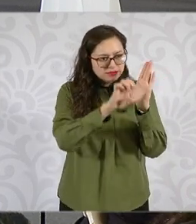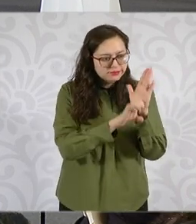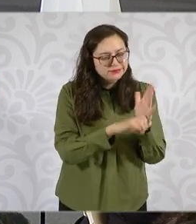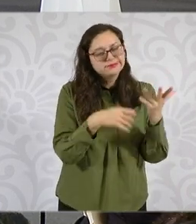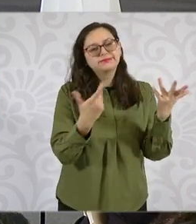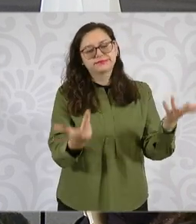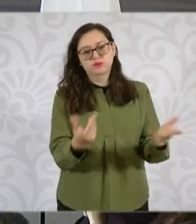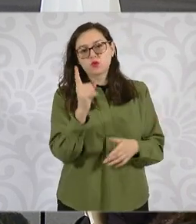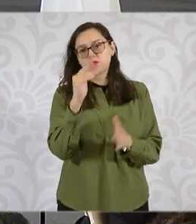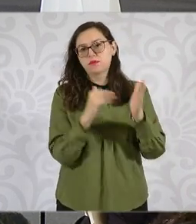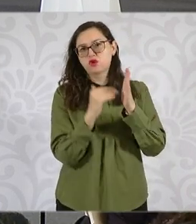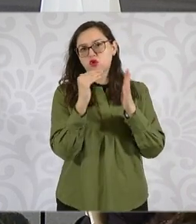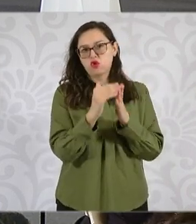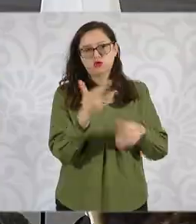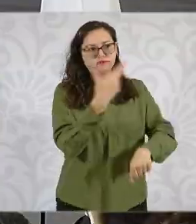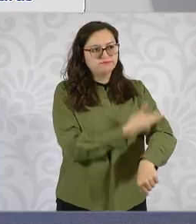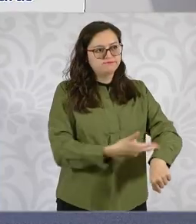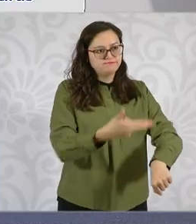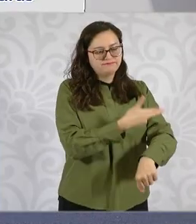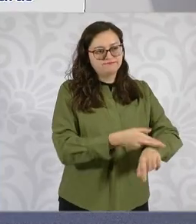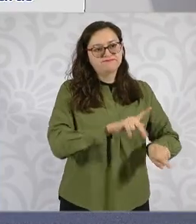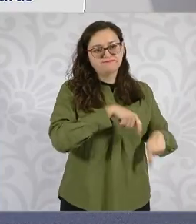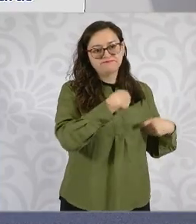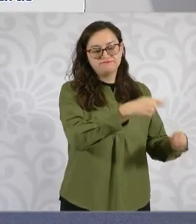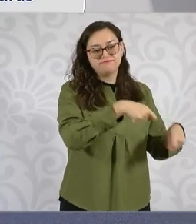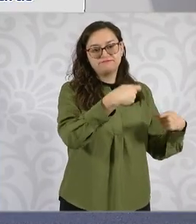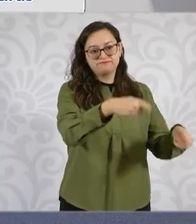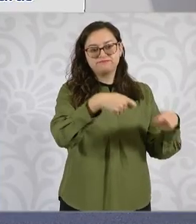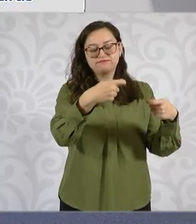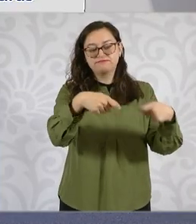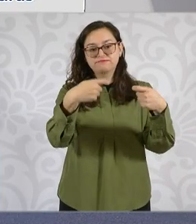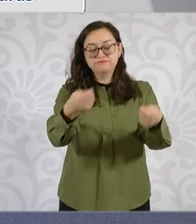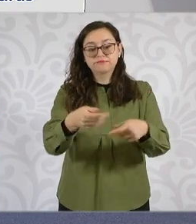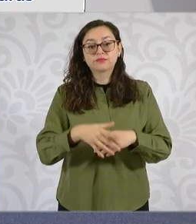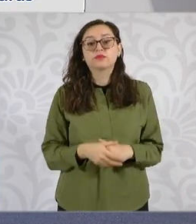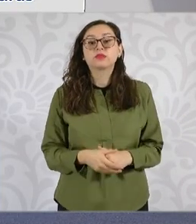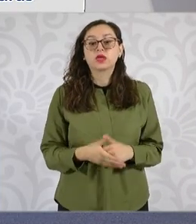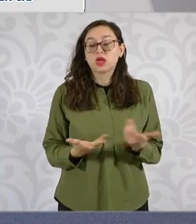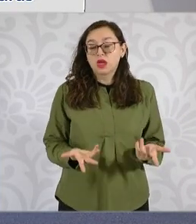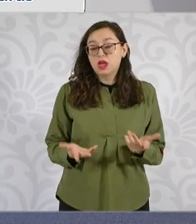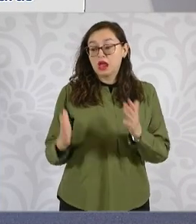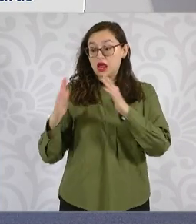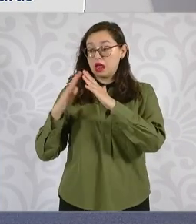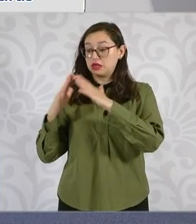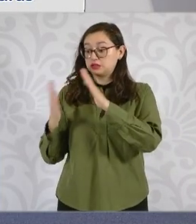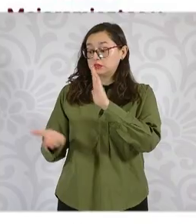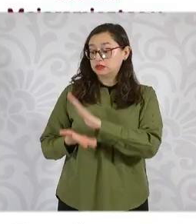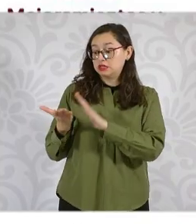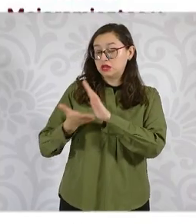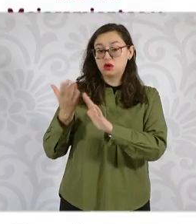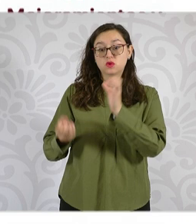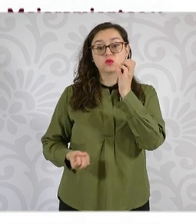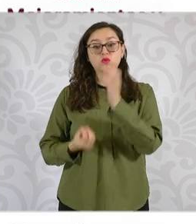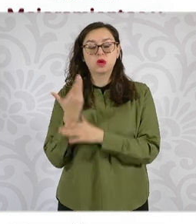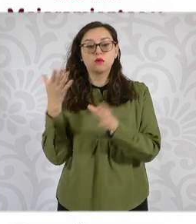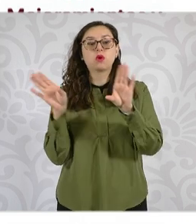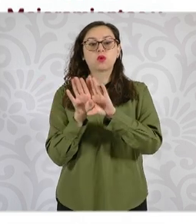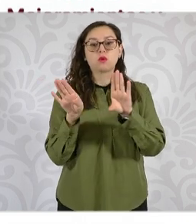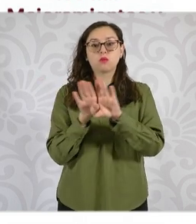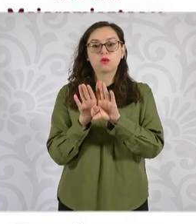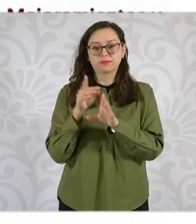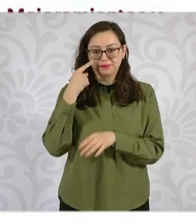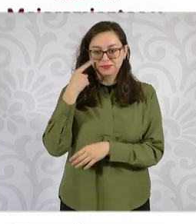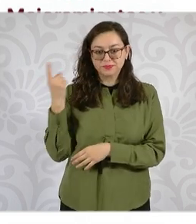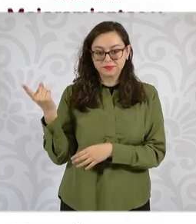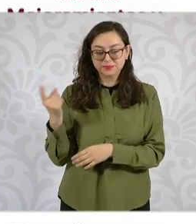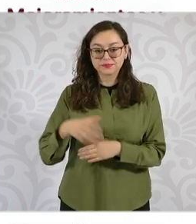las viviendas nuevas? Aquí lo podemos ver, en la región sur 350 mil viviendas